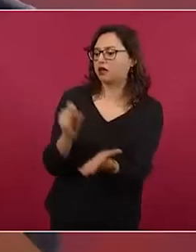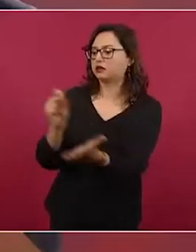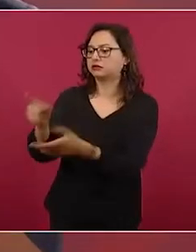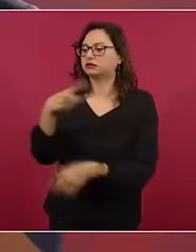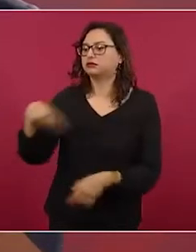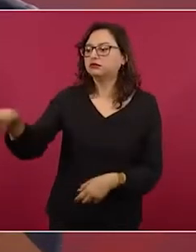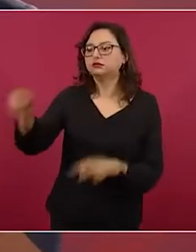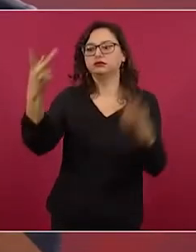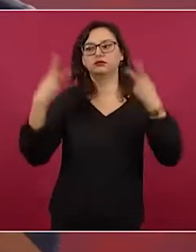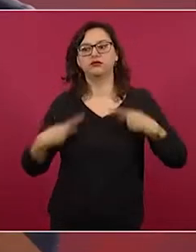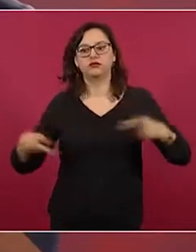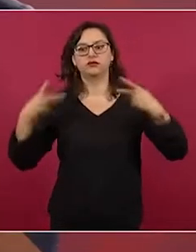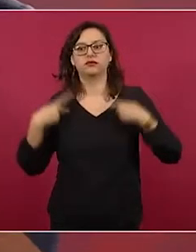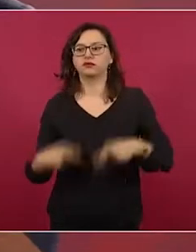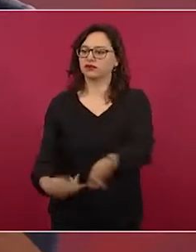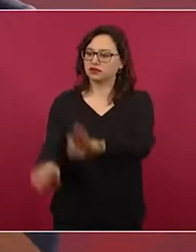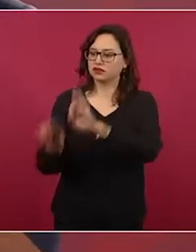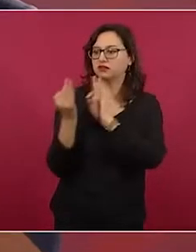beneficiarios.